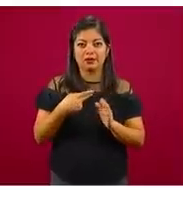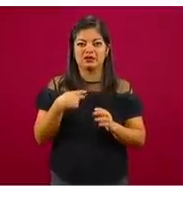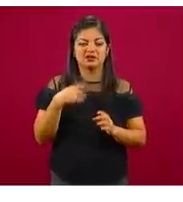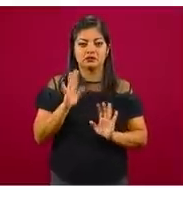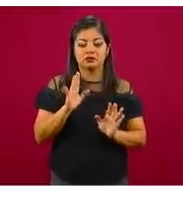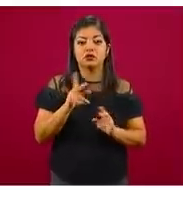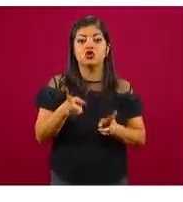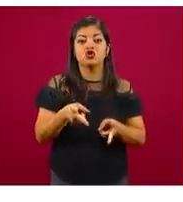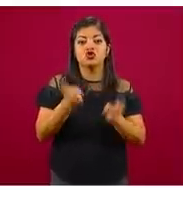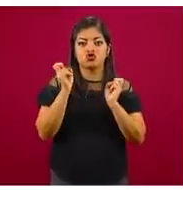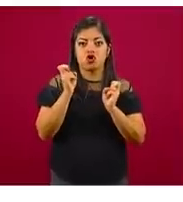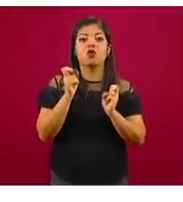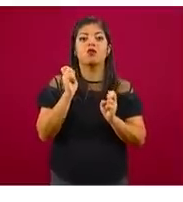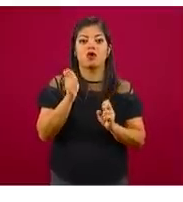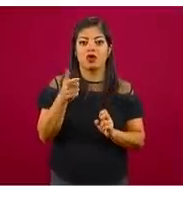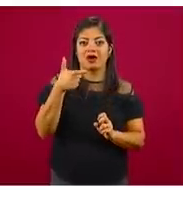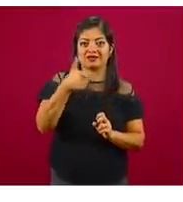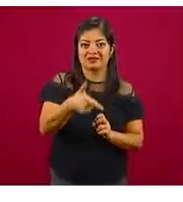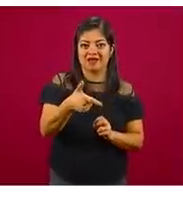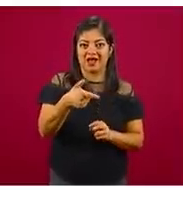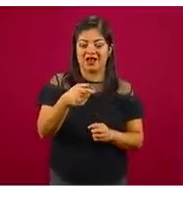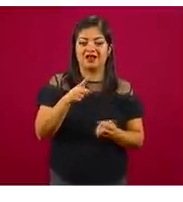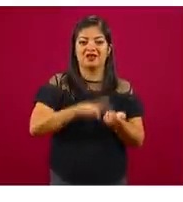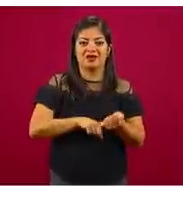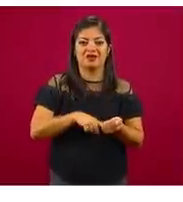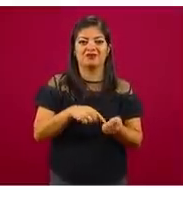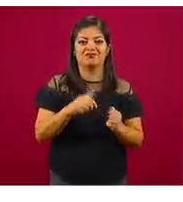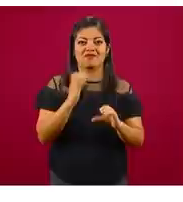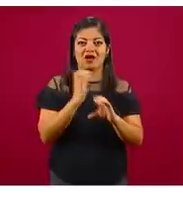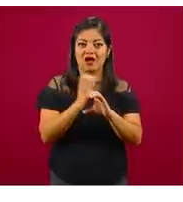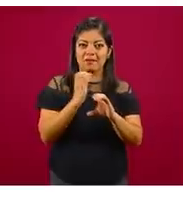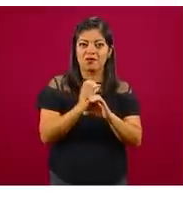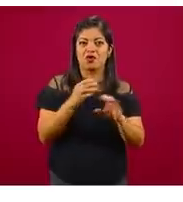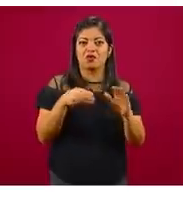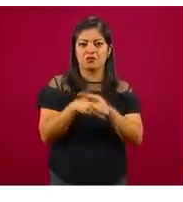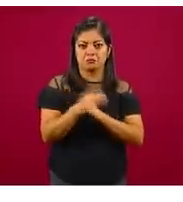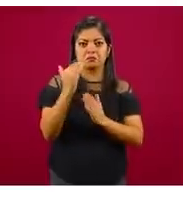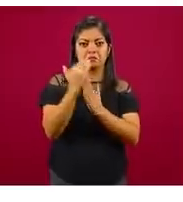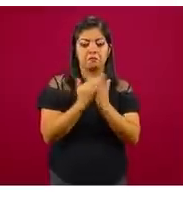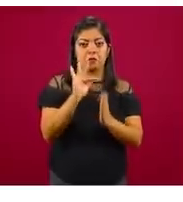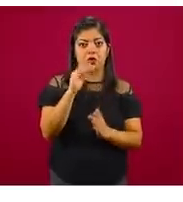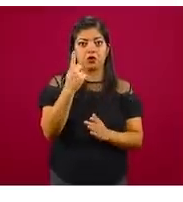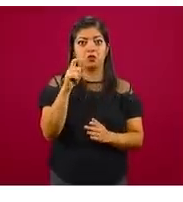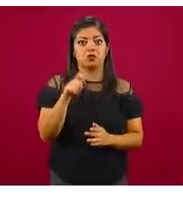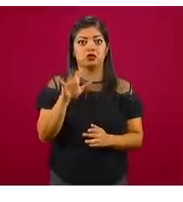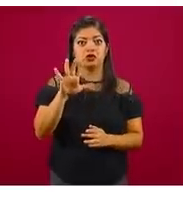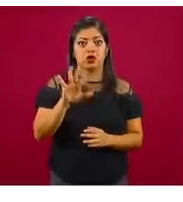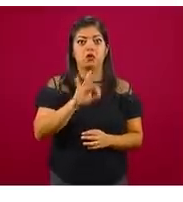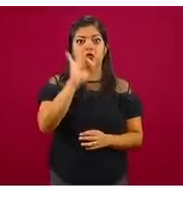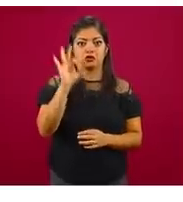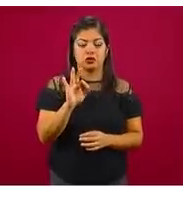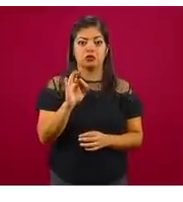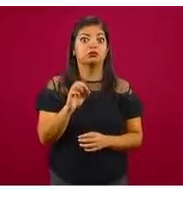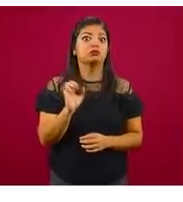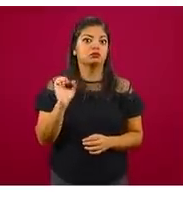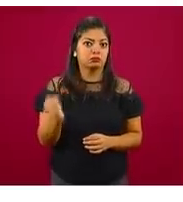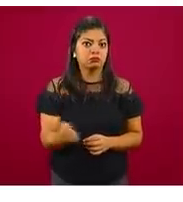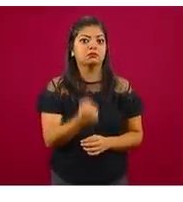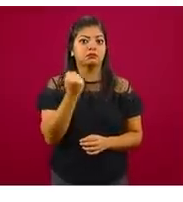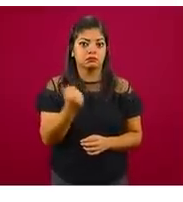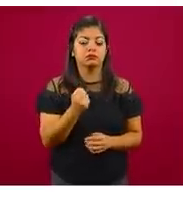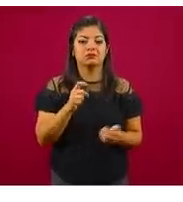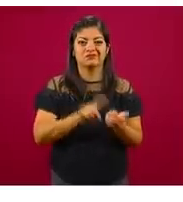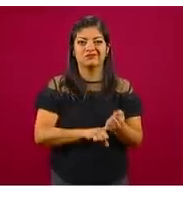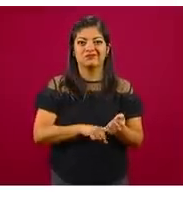robo de transporte público hay una disminución de 45.1 por ciento. Afortunadamente ya las escenas